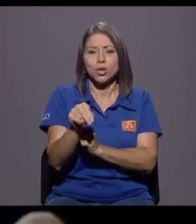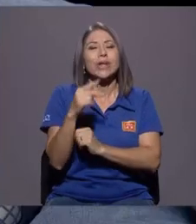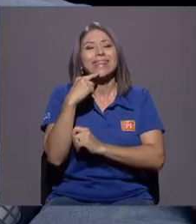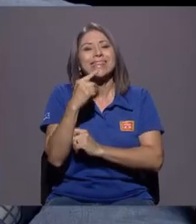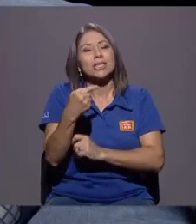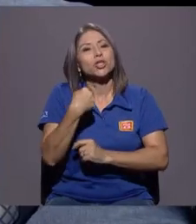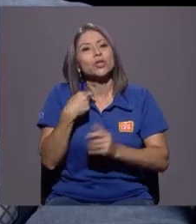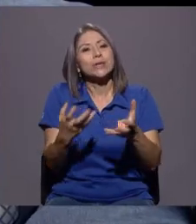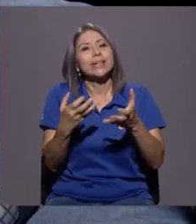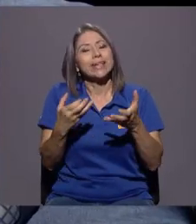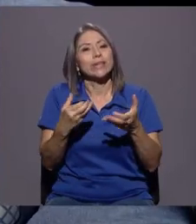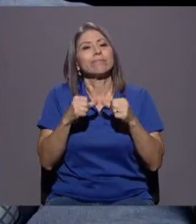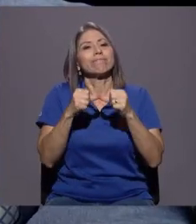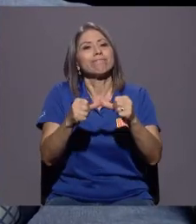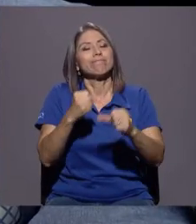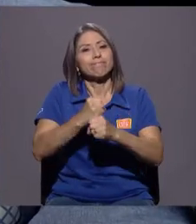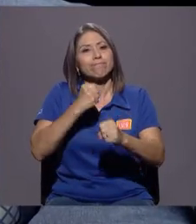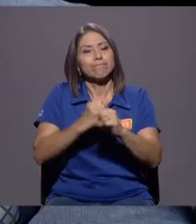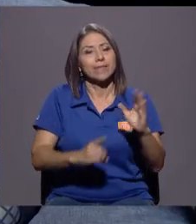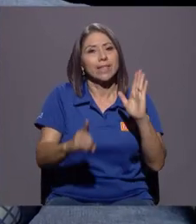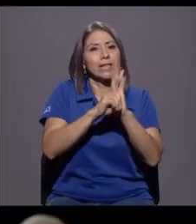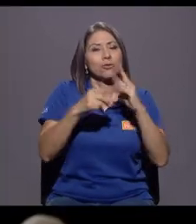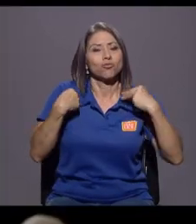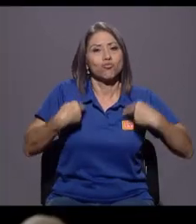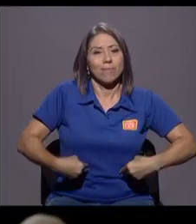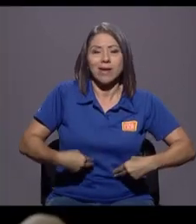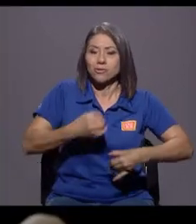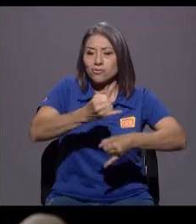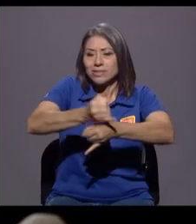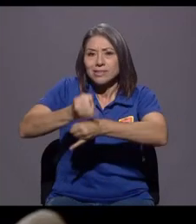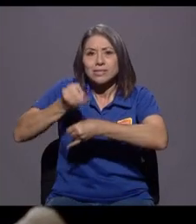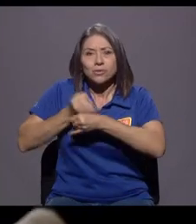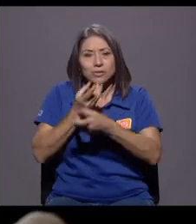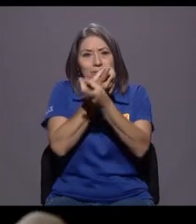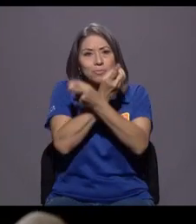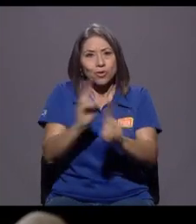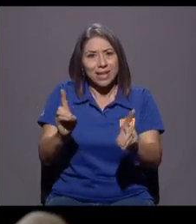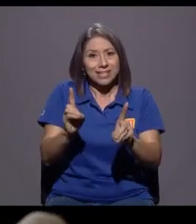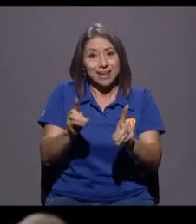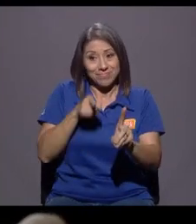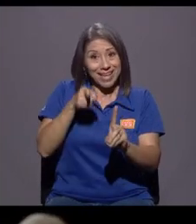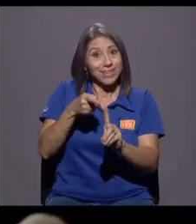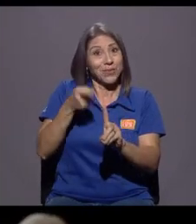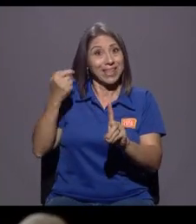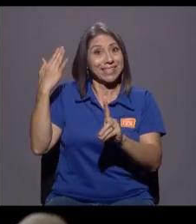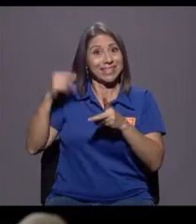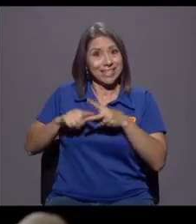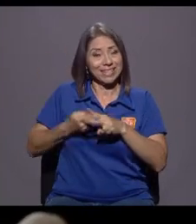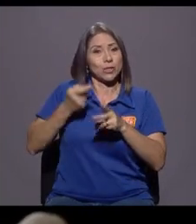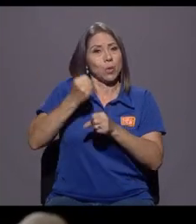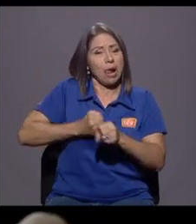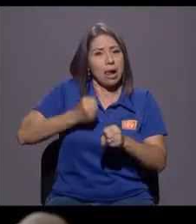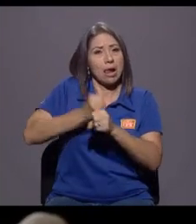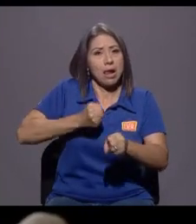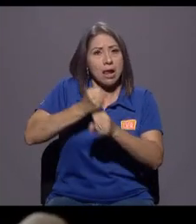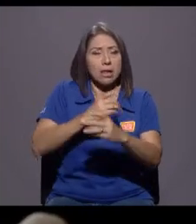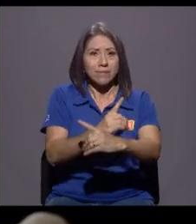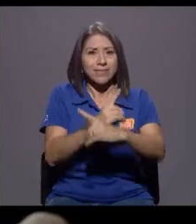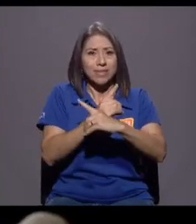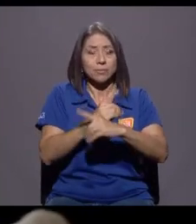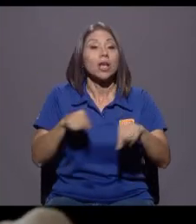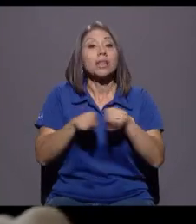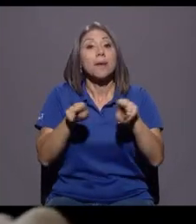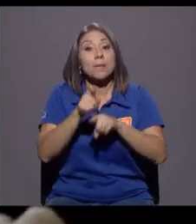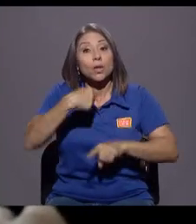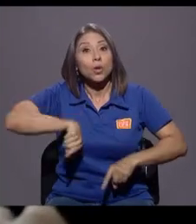humanos, por la institucionalidad democrática, que fue lo que nosotros defendimos desde un inicio. Y además porque la amenaza que nosotros conseguimos